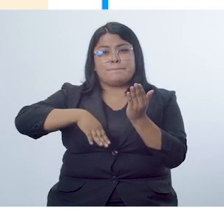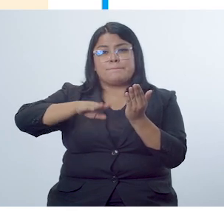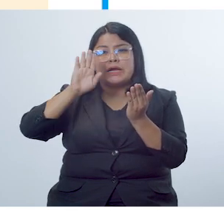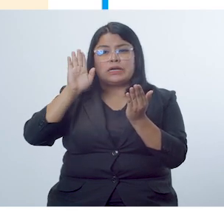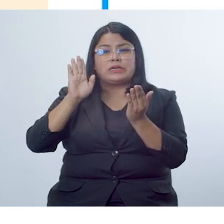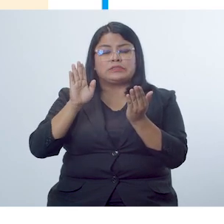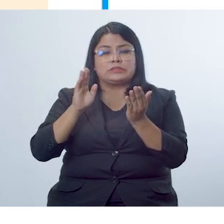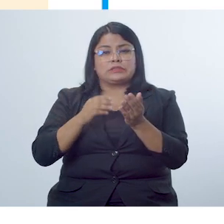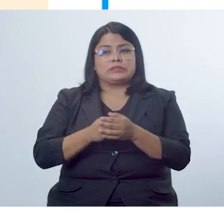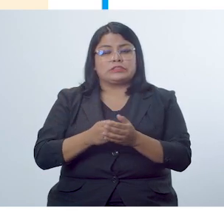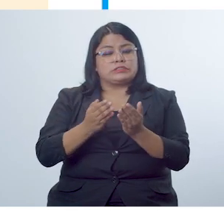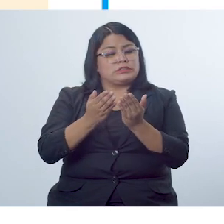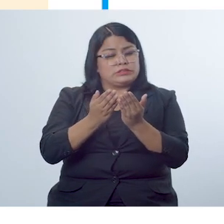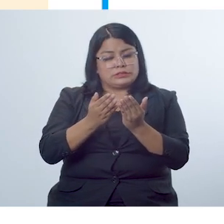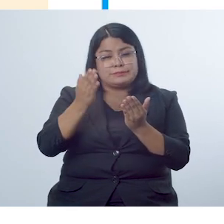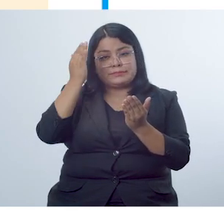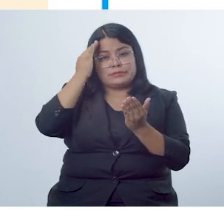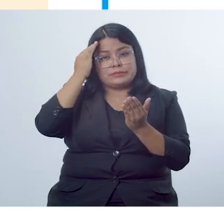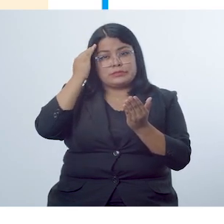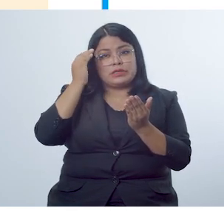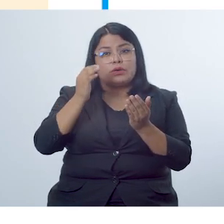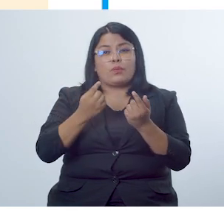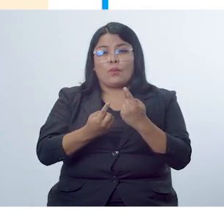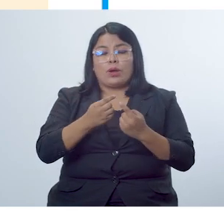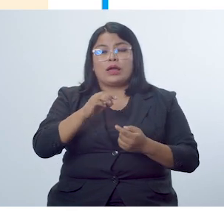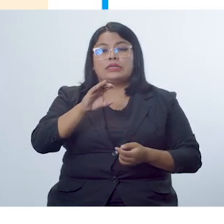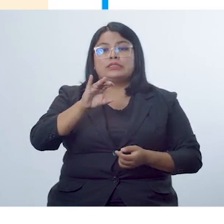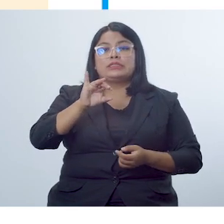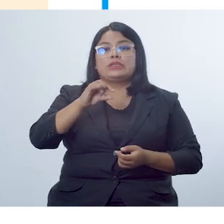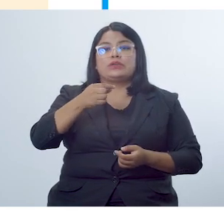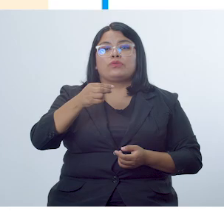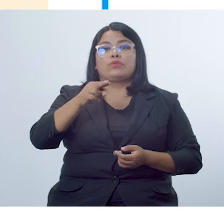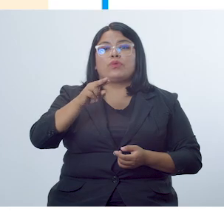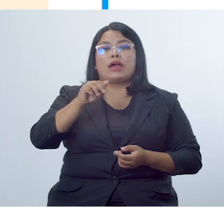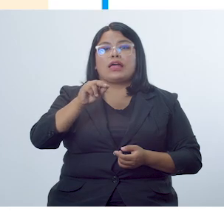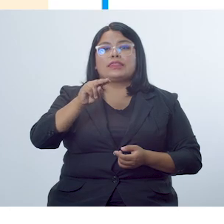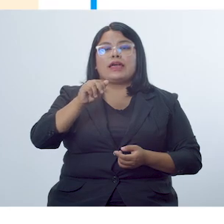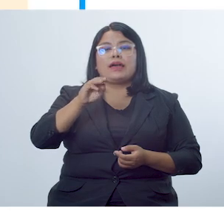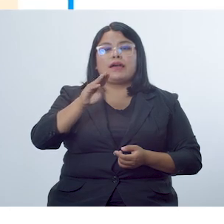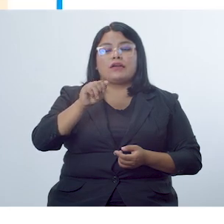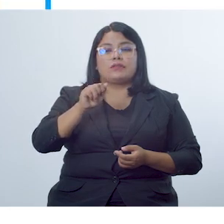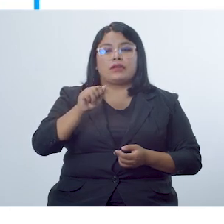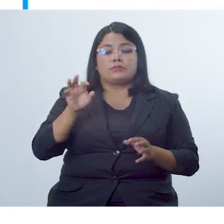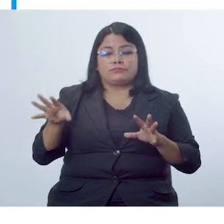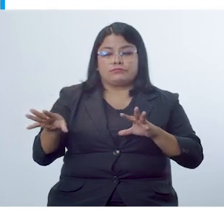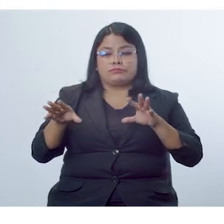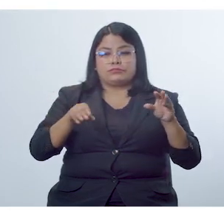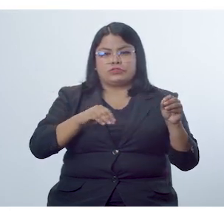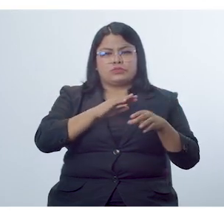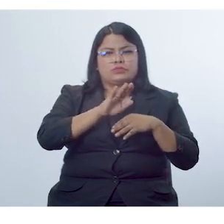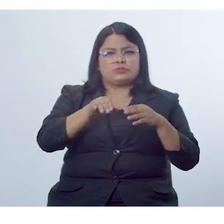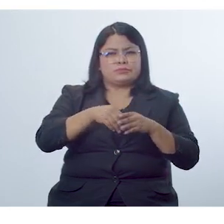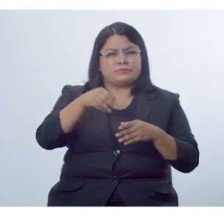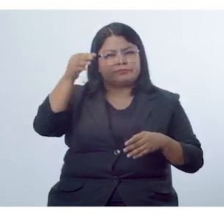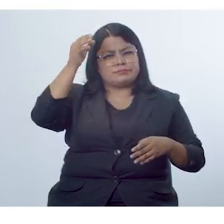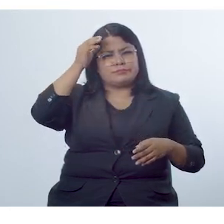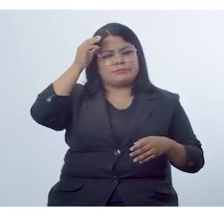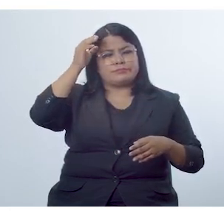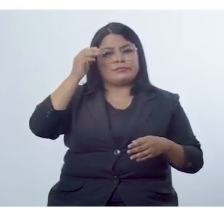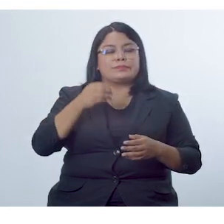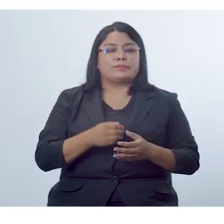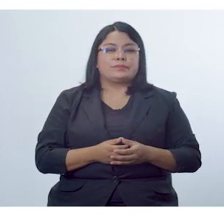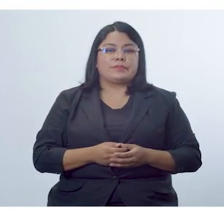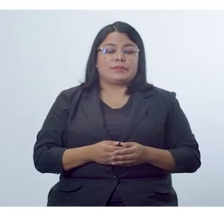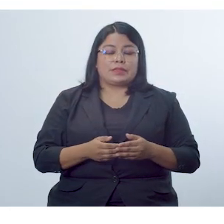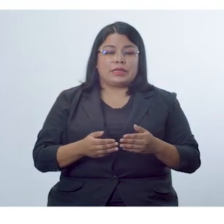más popular de nuestro país, la ciguanaba. A partir de la aplicación de todo el conocimiento